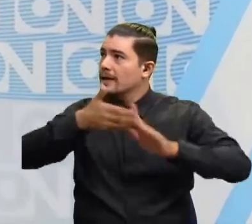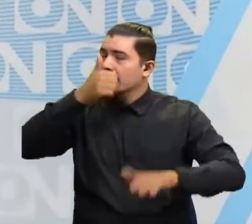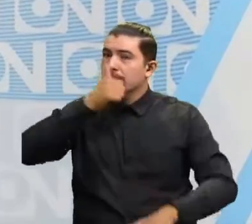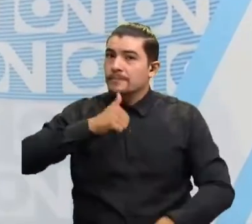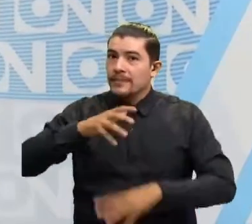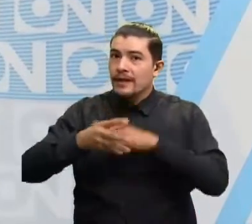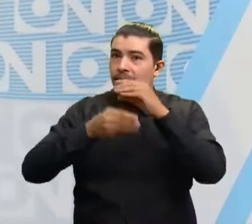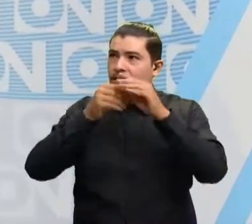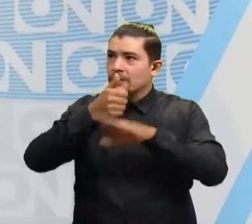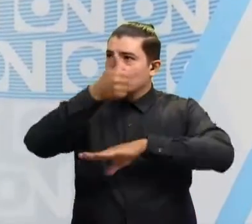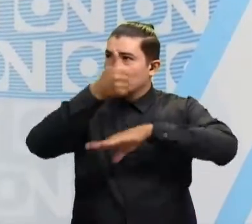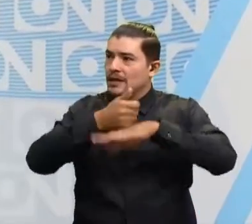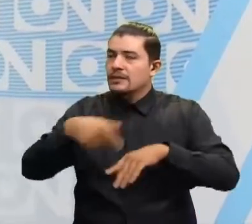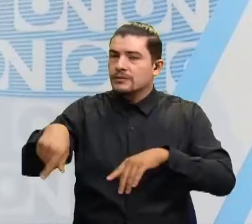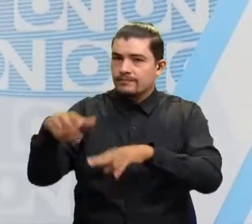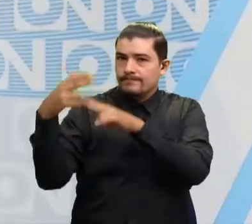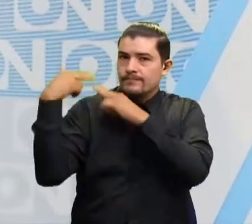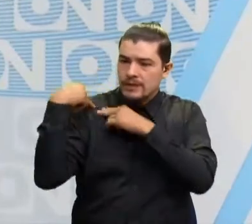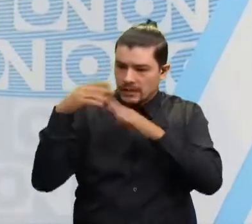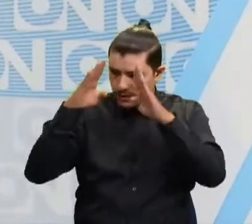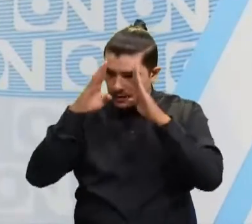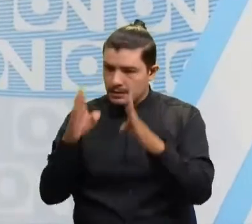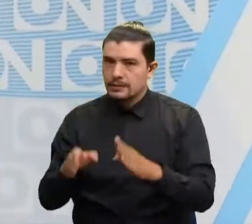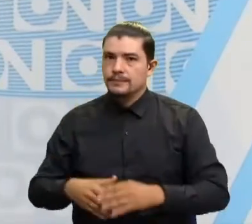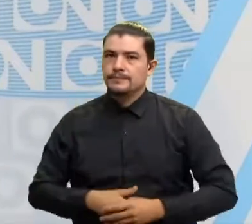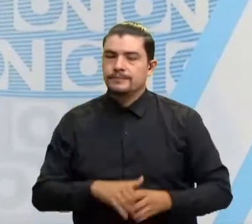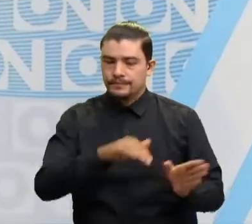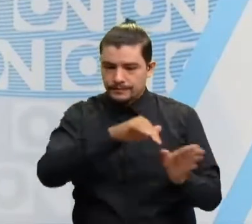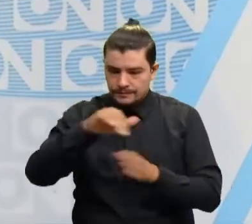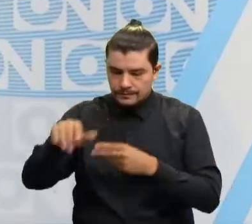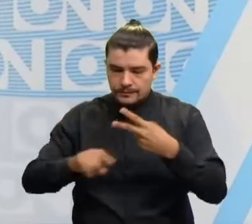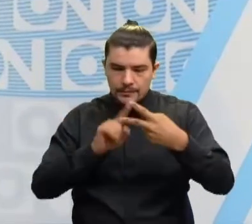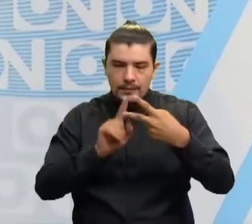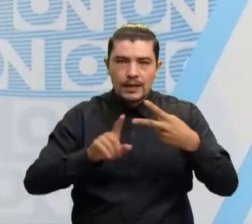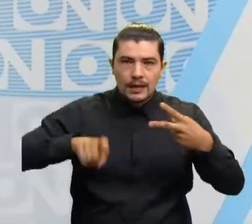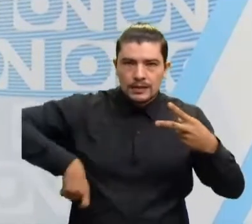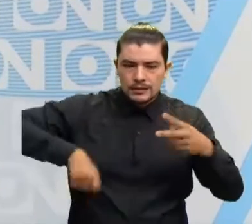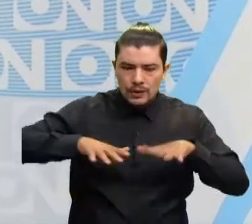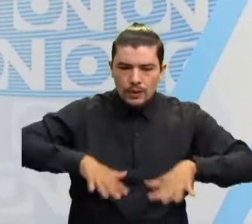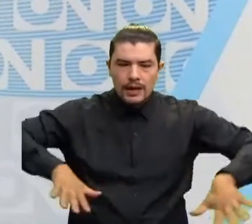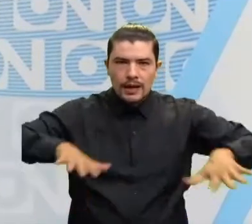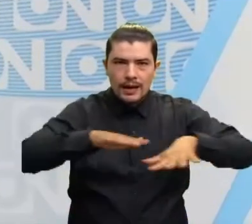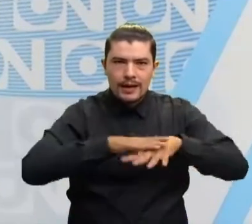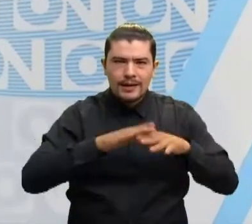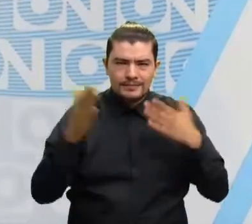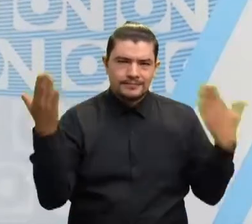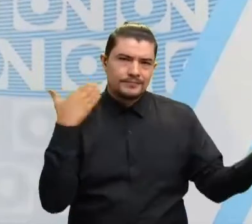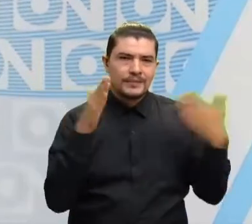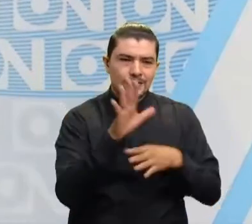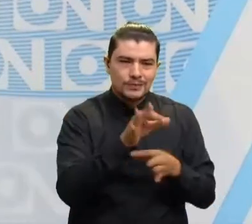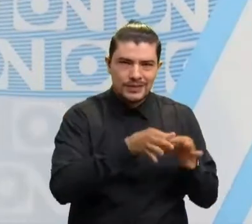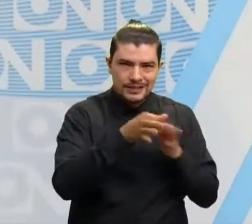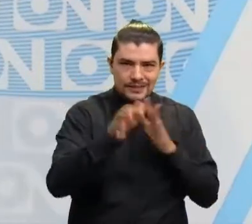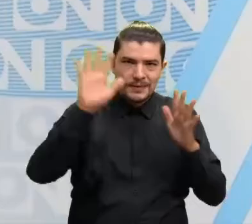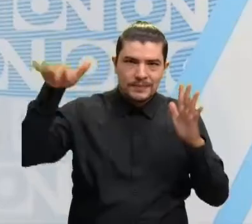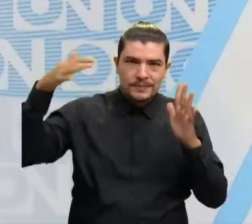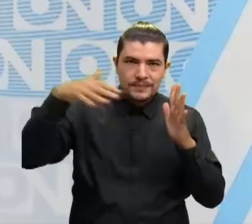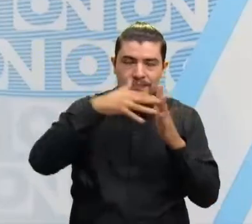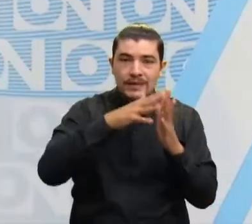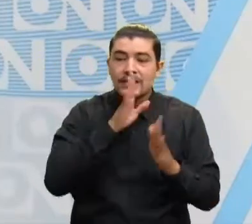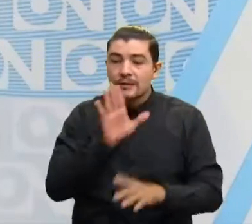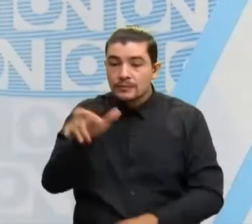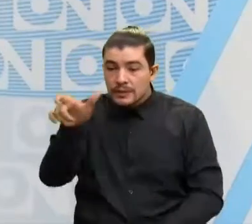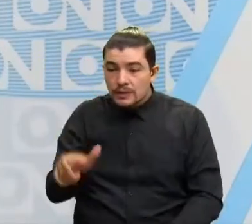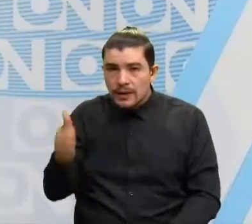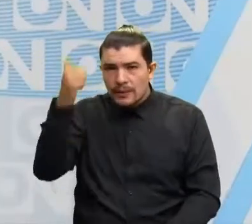autoridades tomar cartas en el asunto. Ahora nos dirigimos hacia la Escuela Rural Salteras del municipio El Playón, en donde un docente